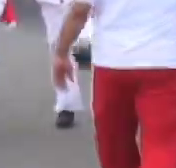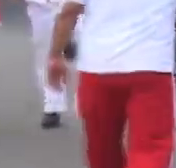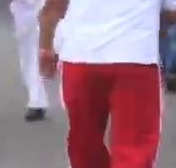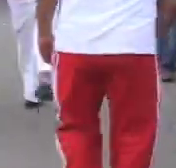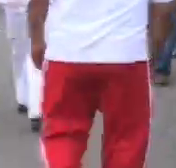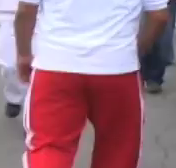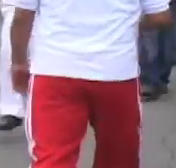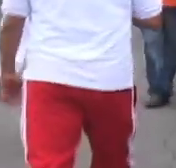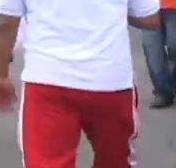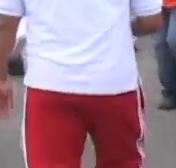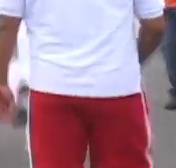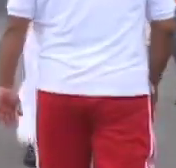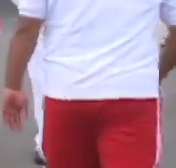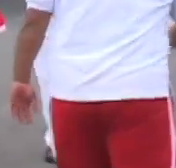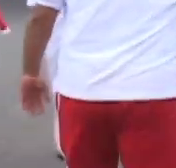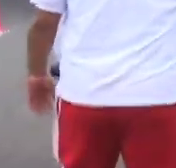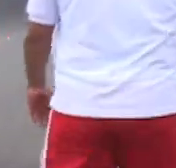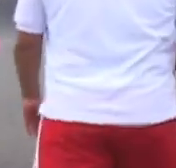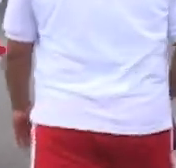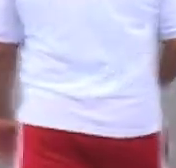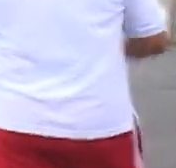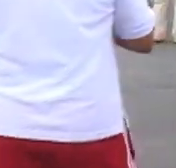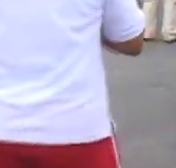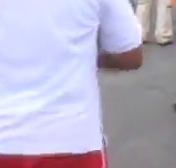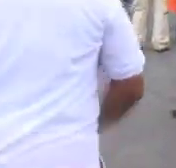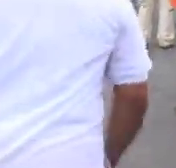registran los anales de nuestra historia.